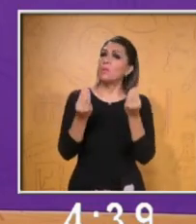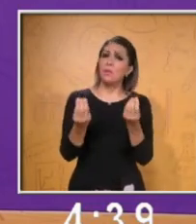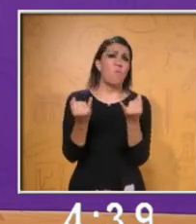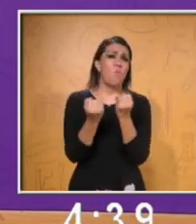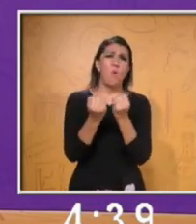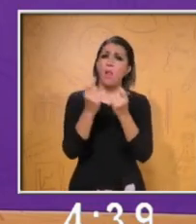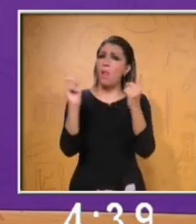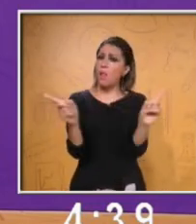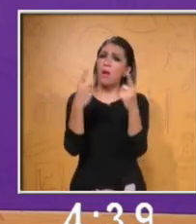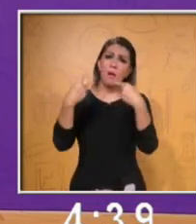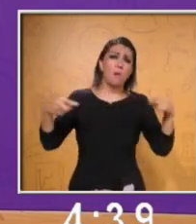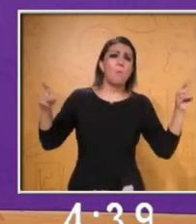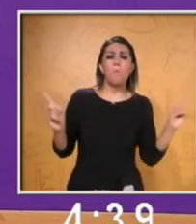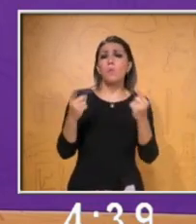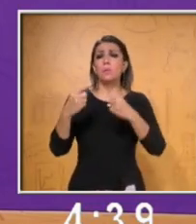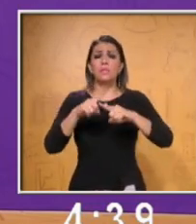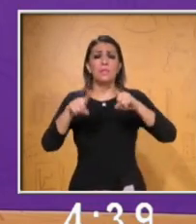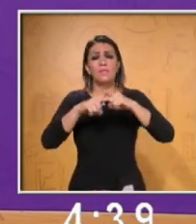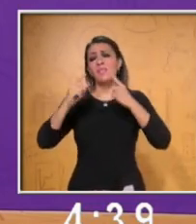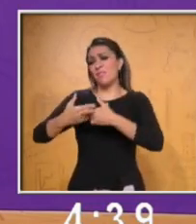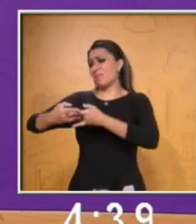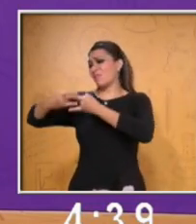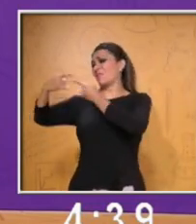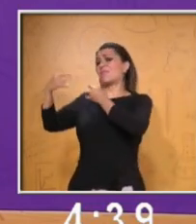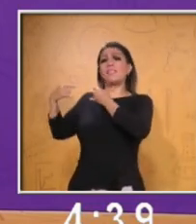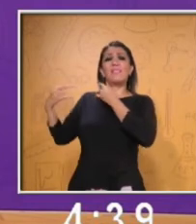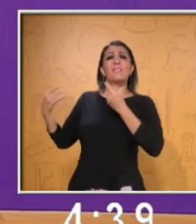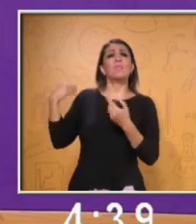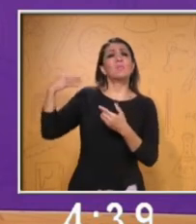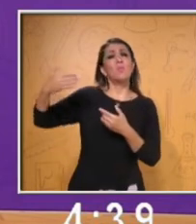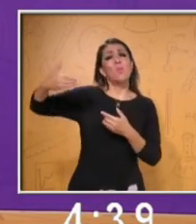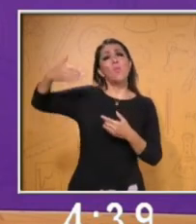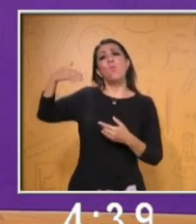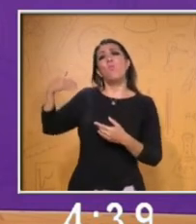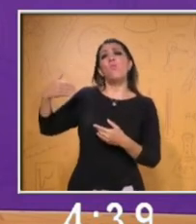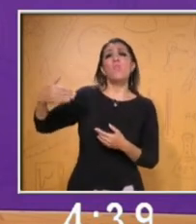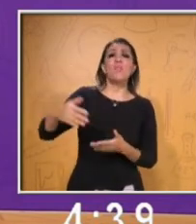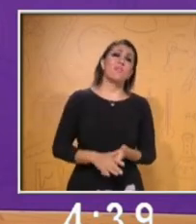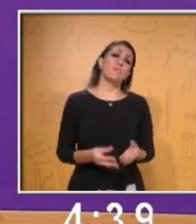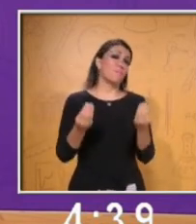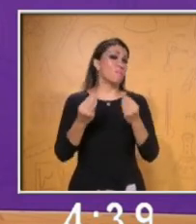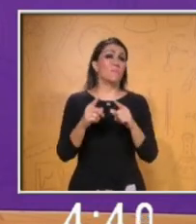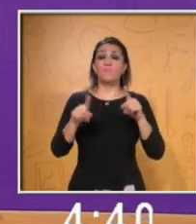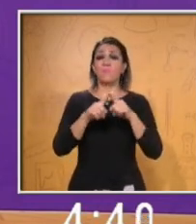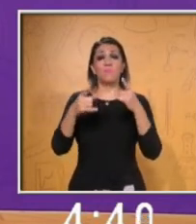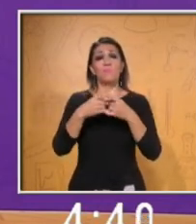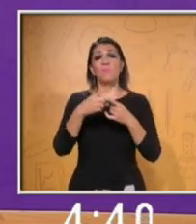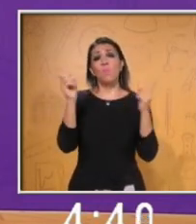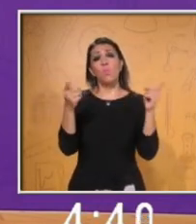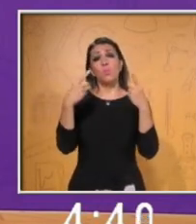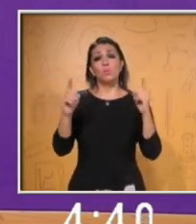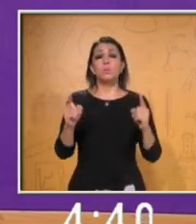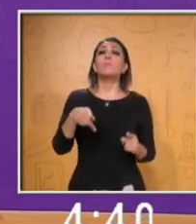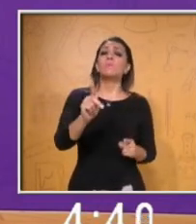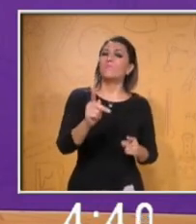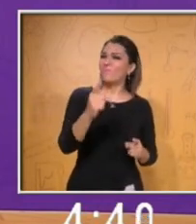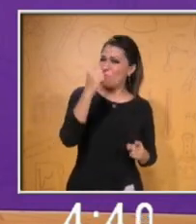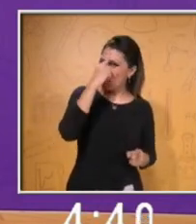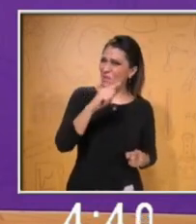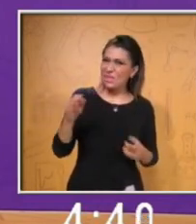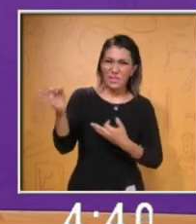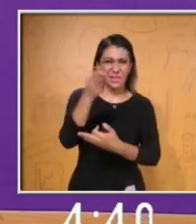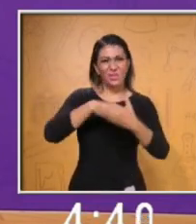diferente desde tiempos prehistóricos. Pero, ¿no sería más sencillo comunicarnos todos con un solo idioma?